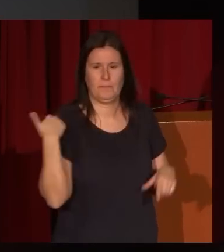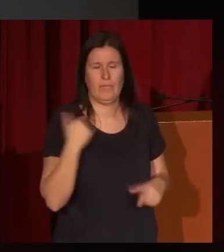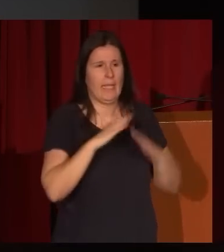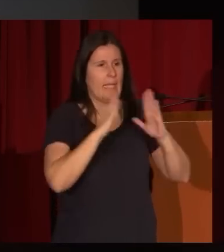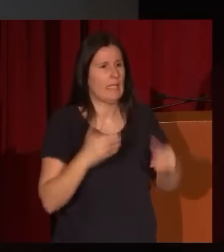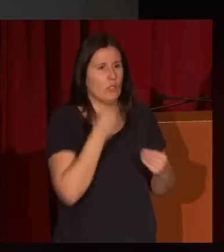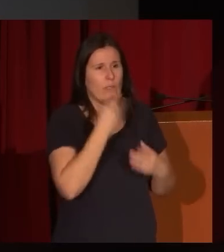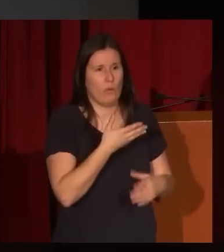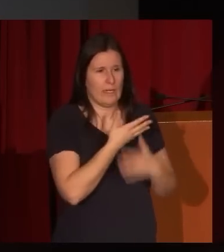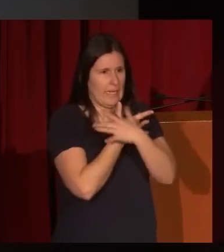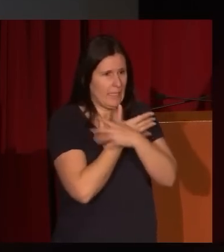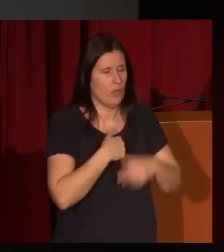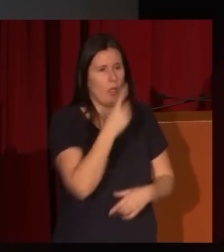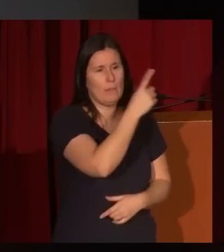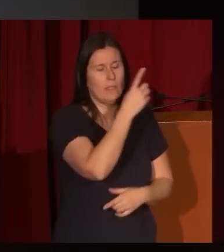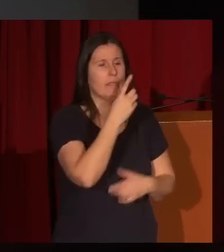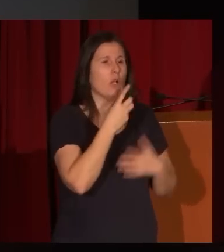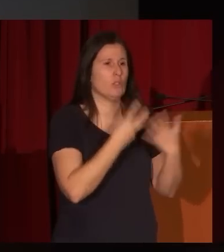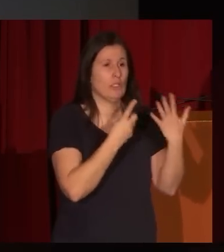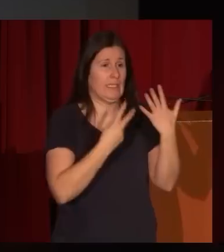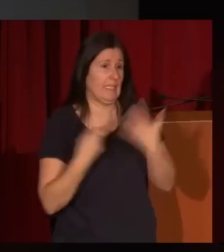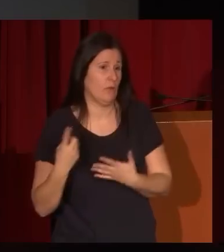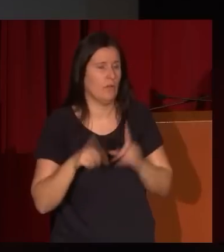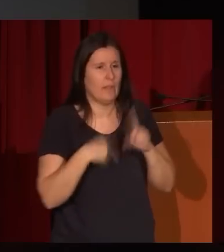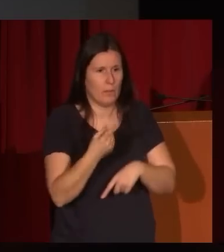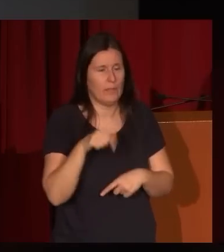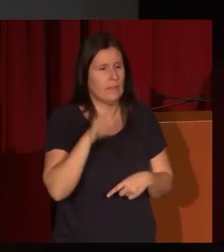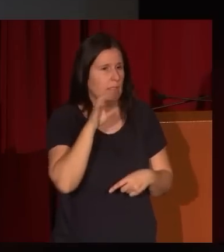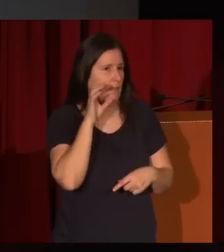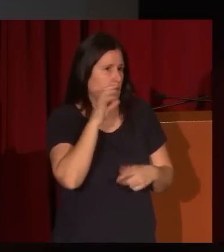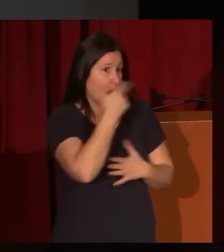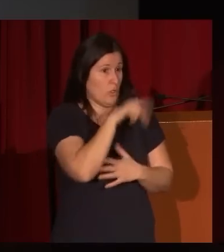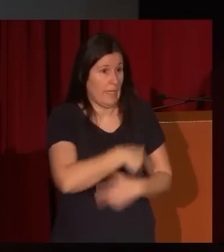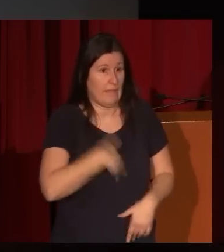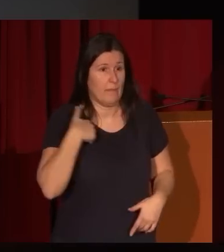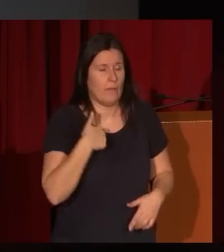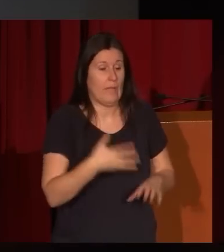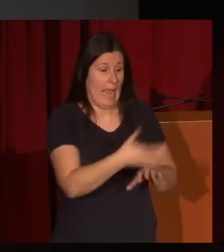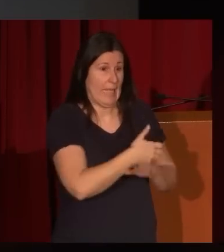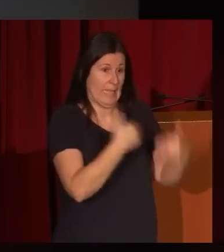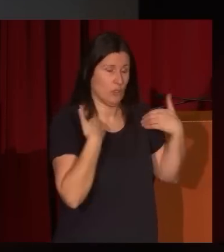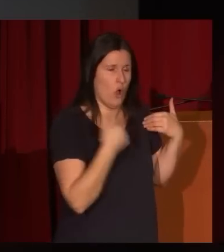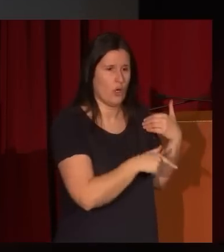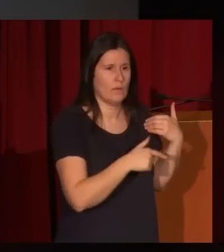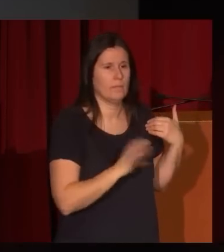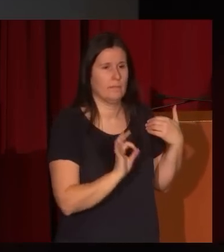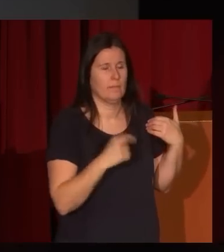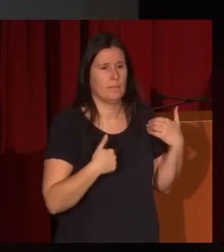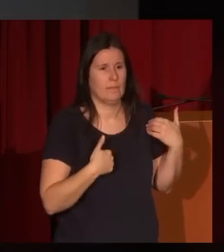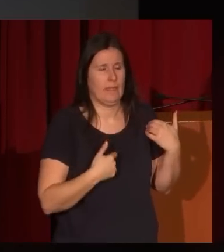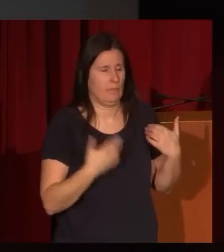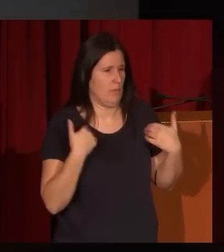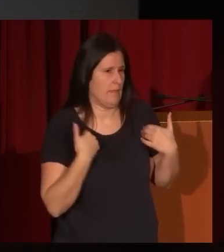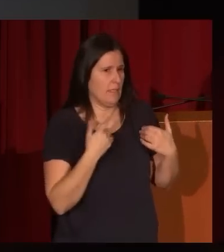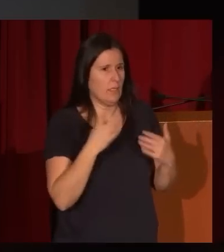1971, con la sección del siglo XIX del Museo del Prado, mi antecesor en el cargo de responsable de las